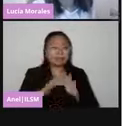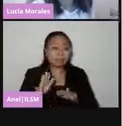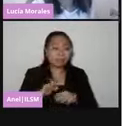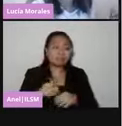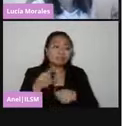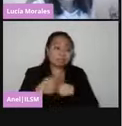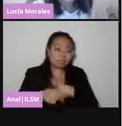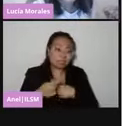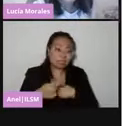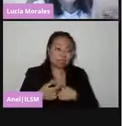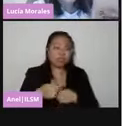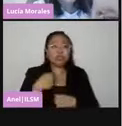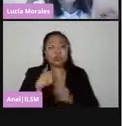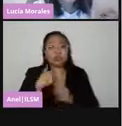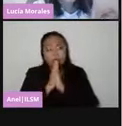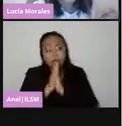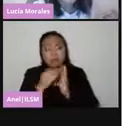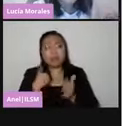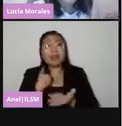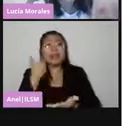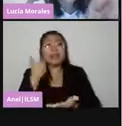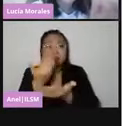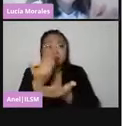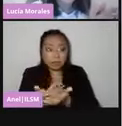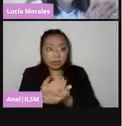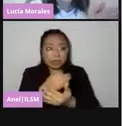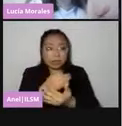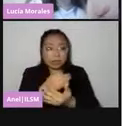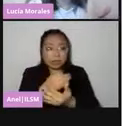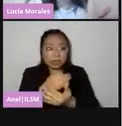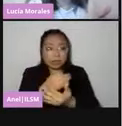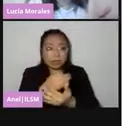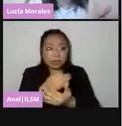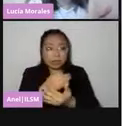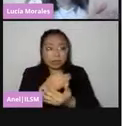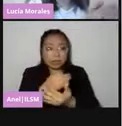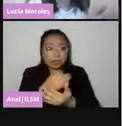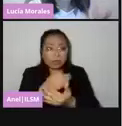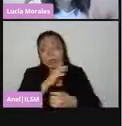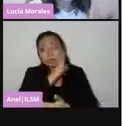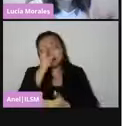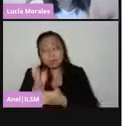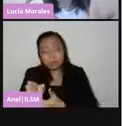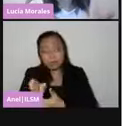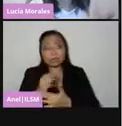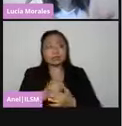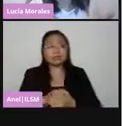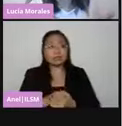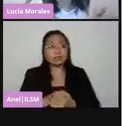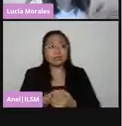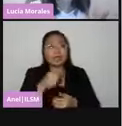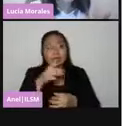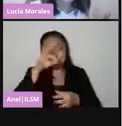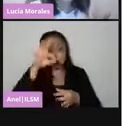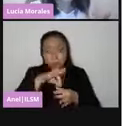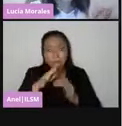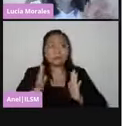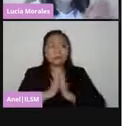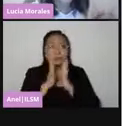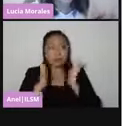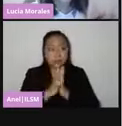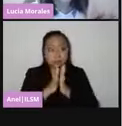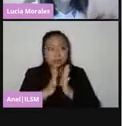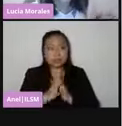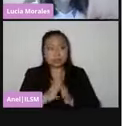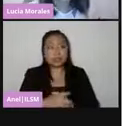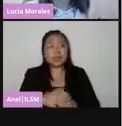en invitar a la ciudadanía que resultó sorteada para que acuda a la jornada electoral a participar con el cargo